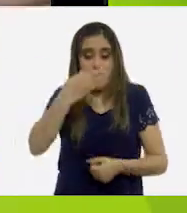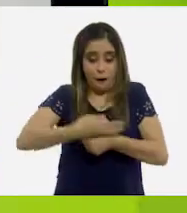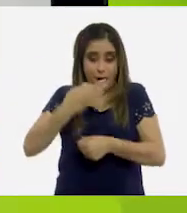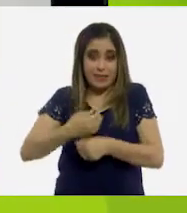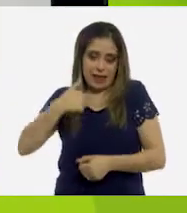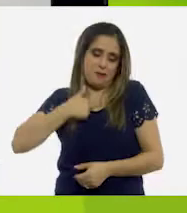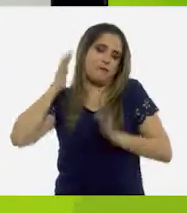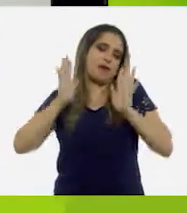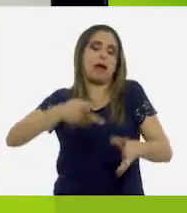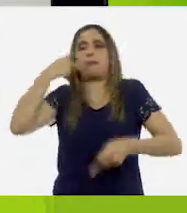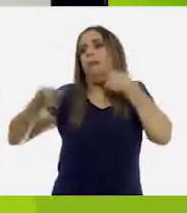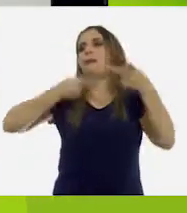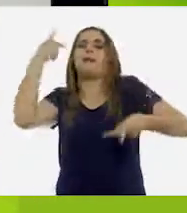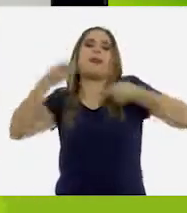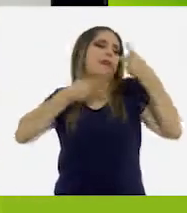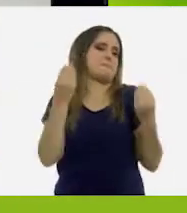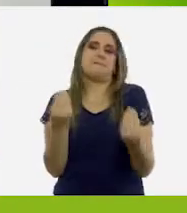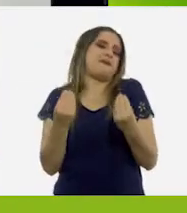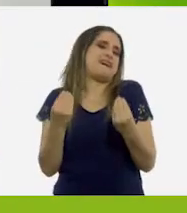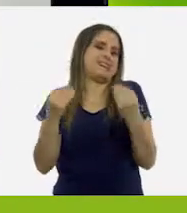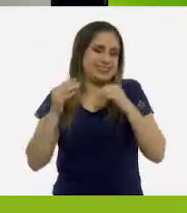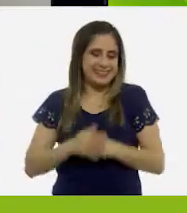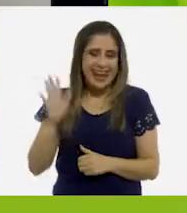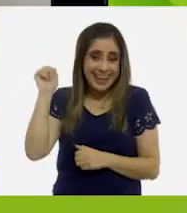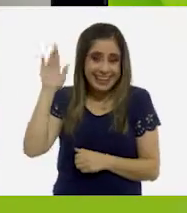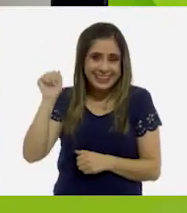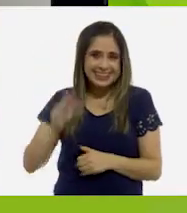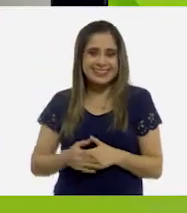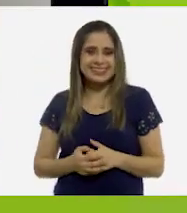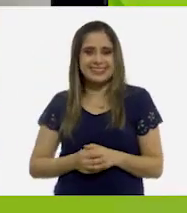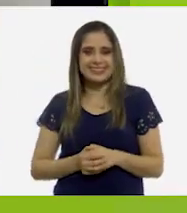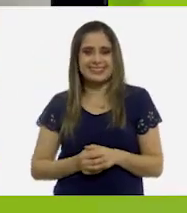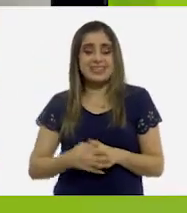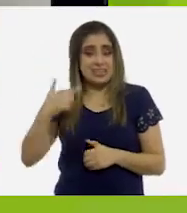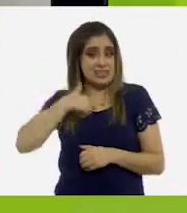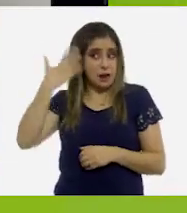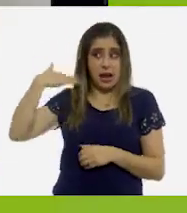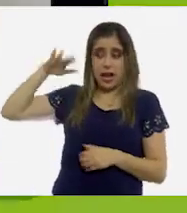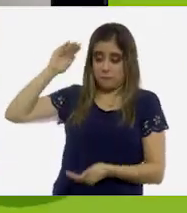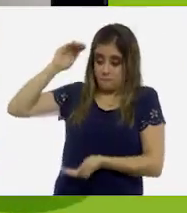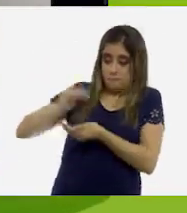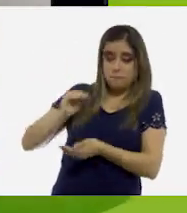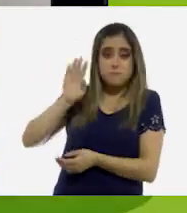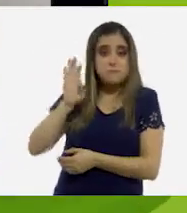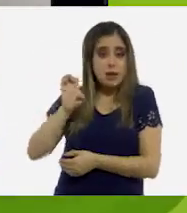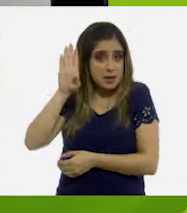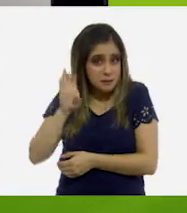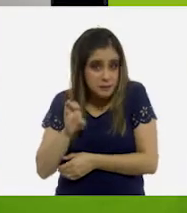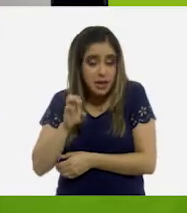estar con mi